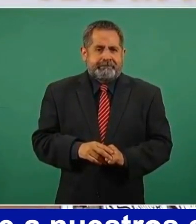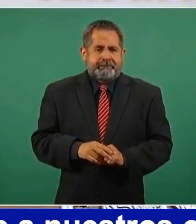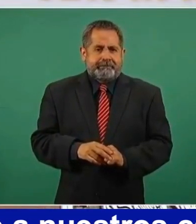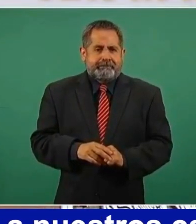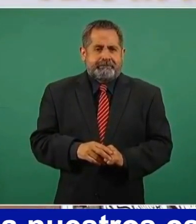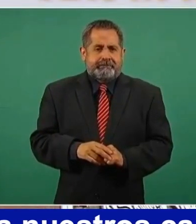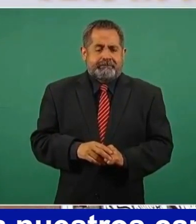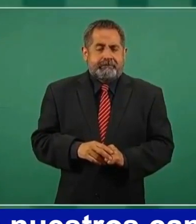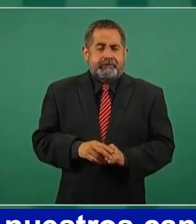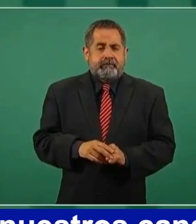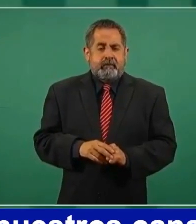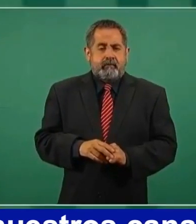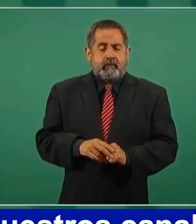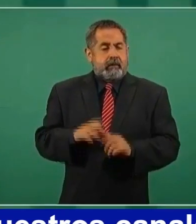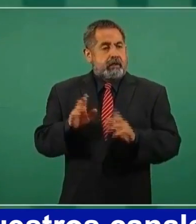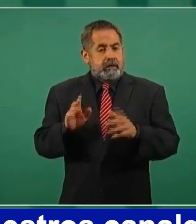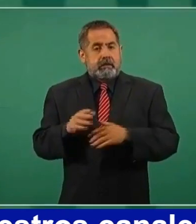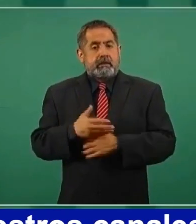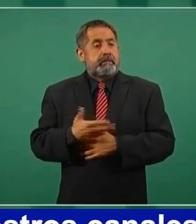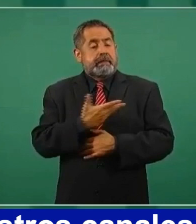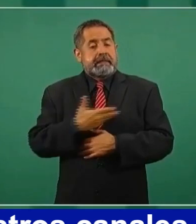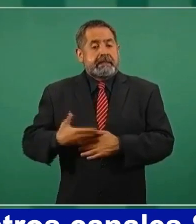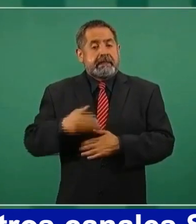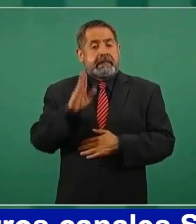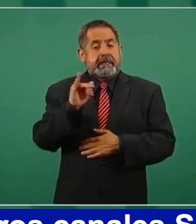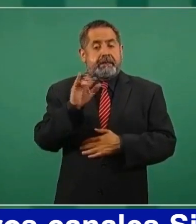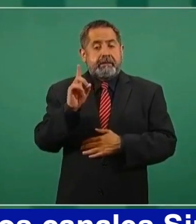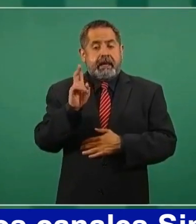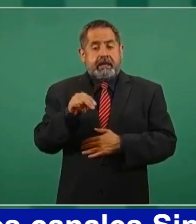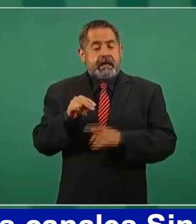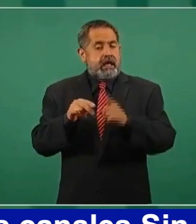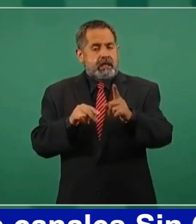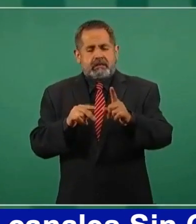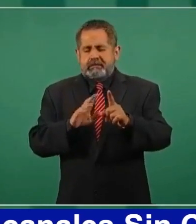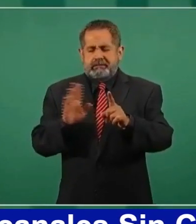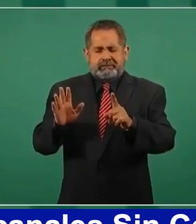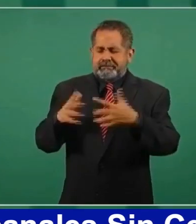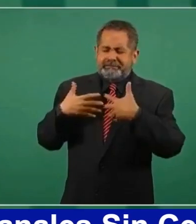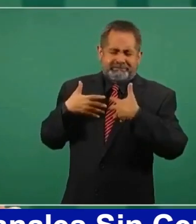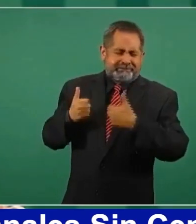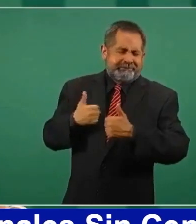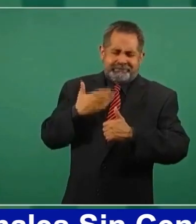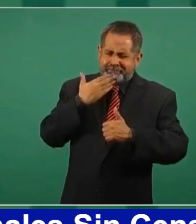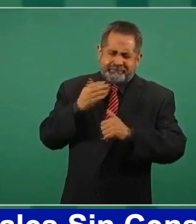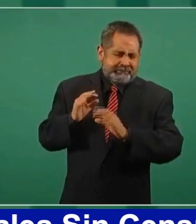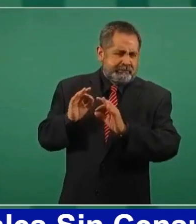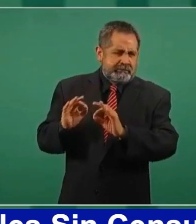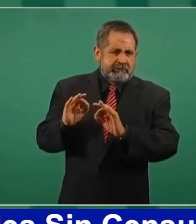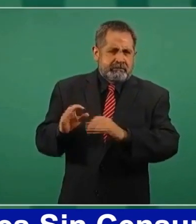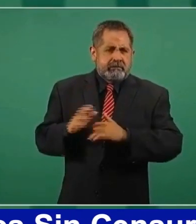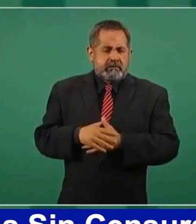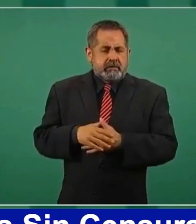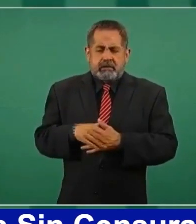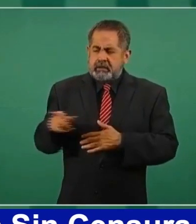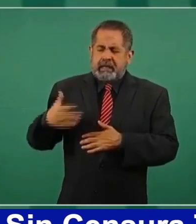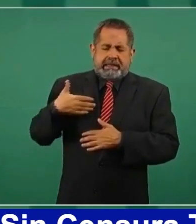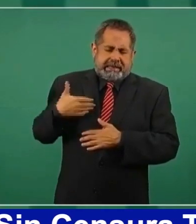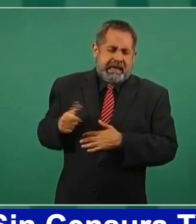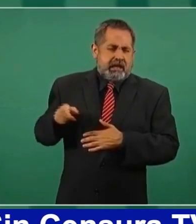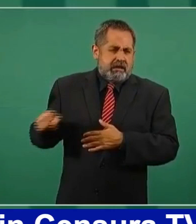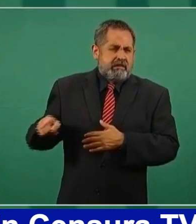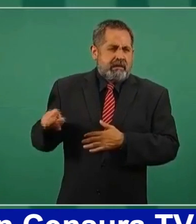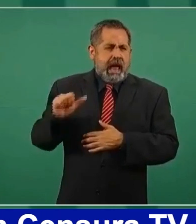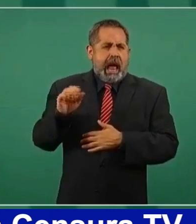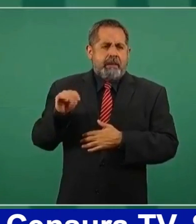El presidente Biden ha entendido bien nuestra postura